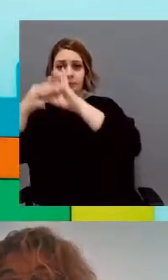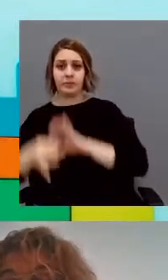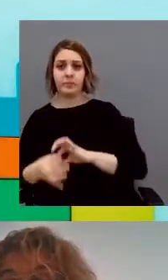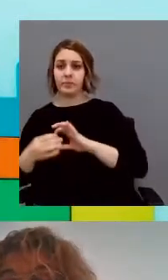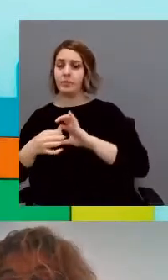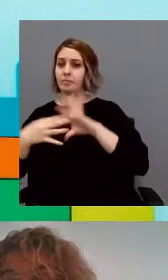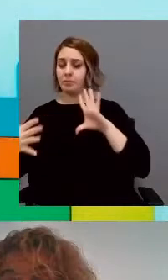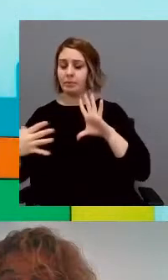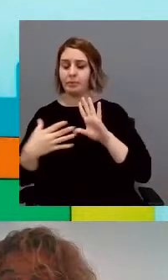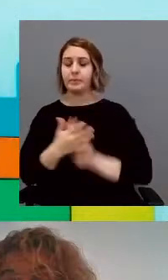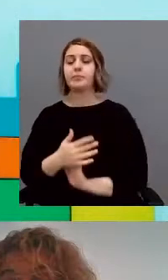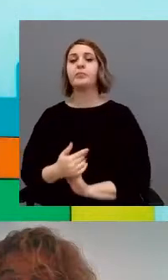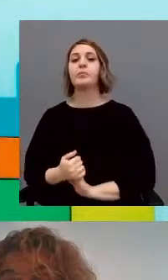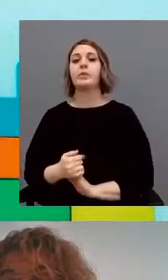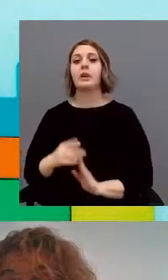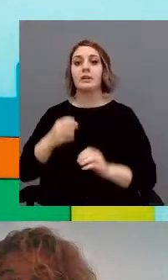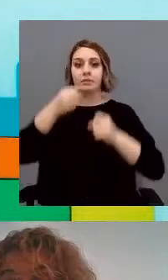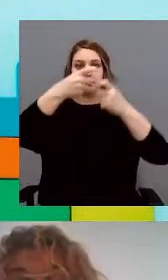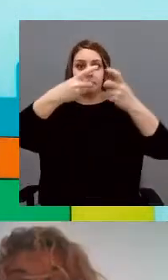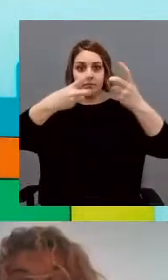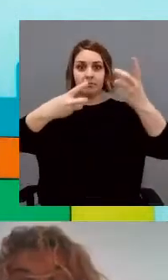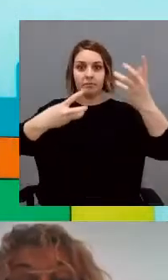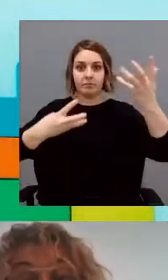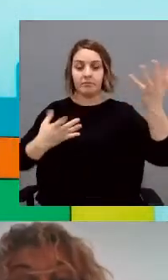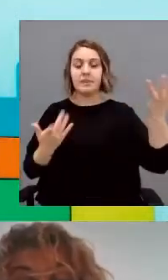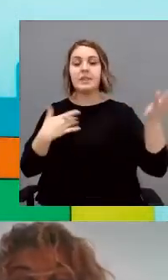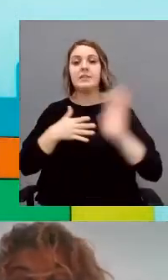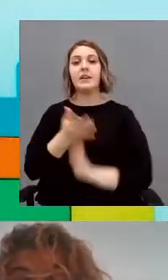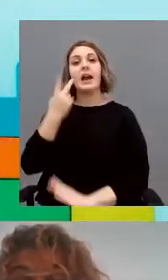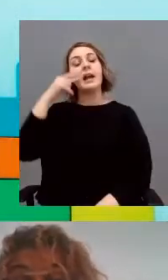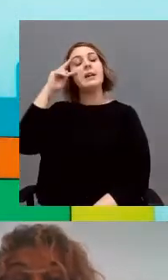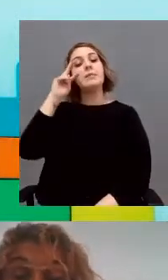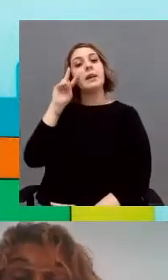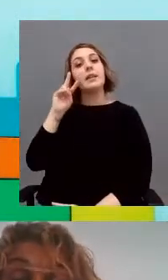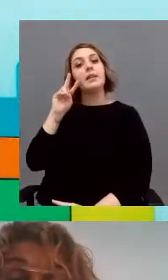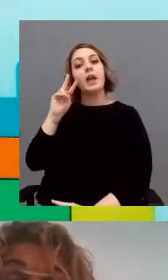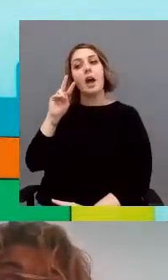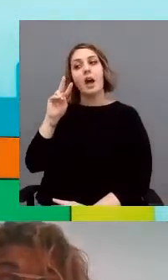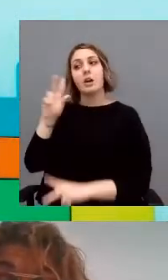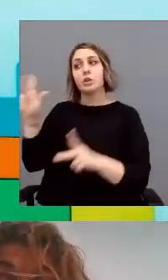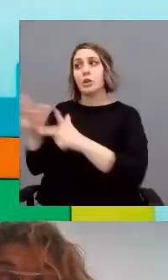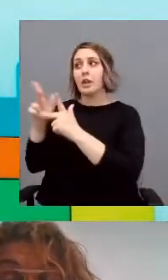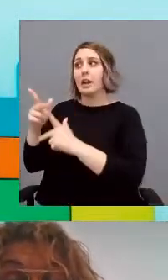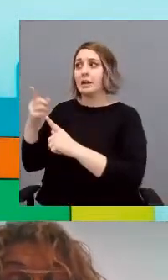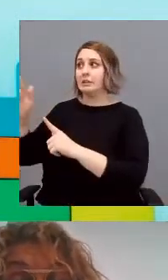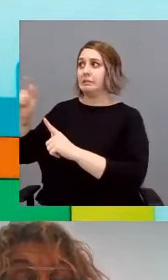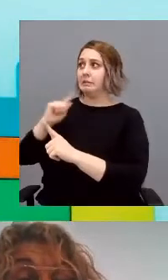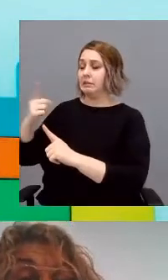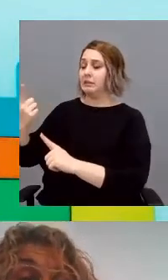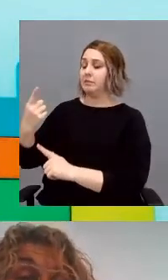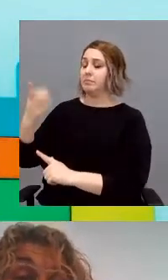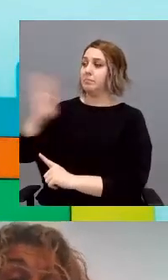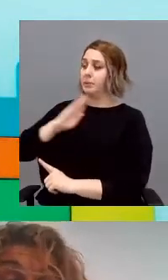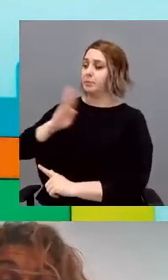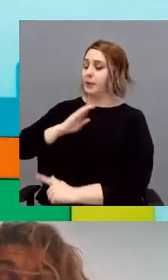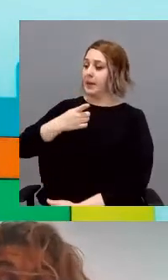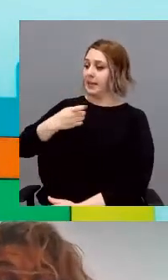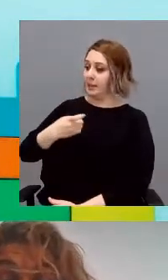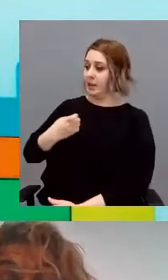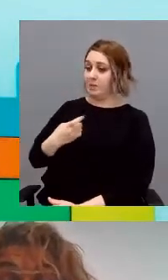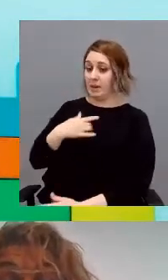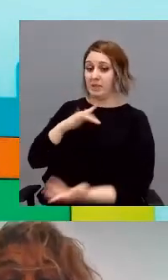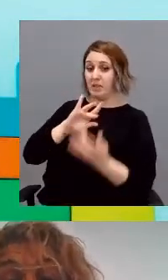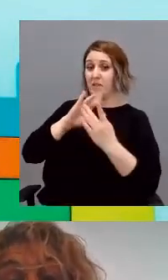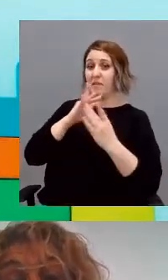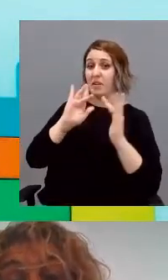desarrollar un proceso ejecutivo, ¿no? Entonces, las sociales negativas y los fracasos reiterados en las relaciones interpersonales de las personas